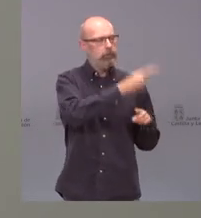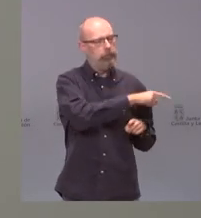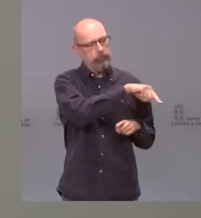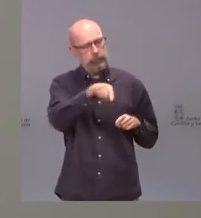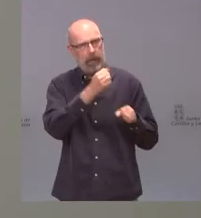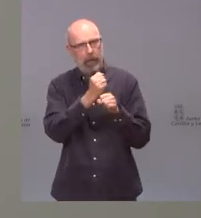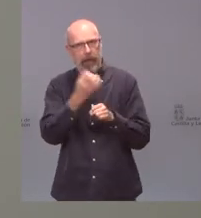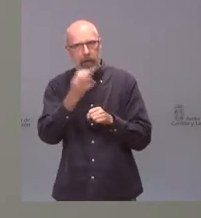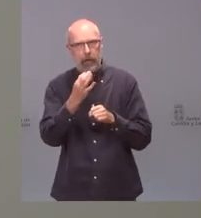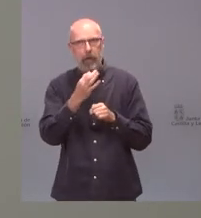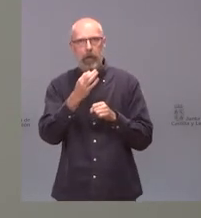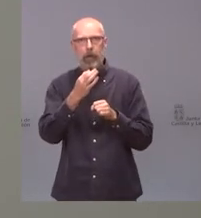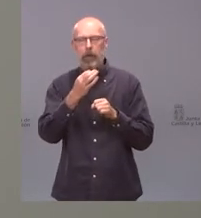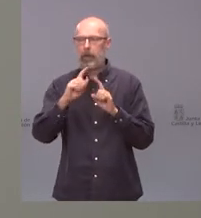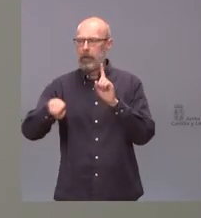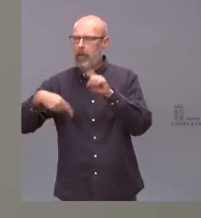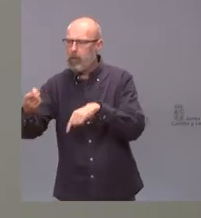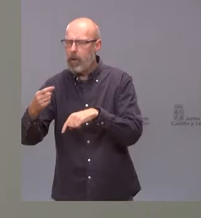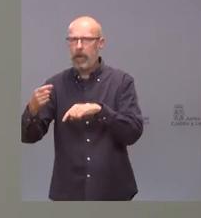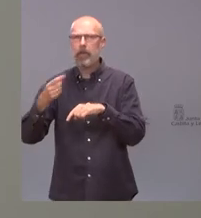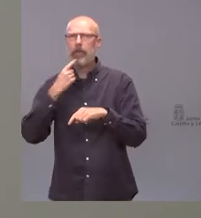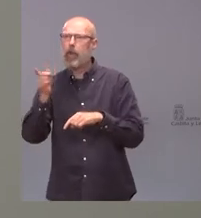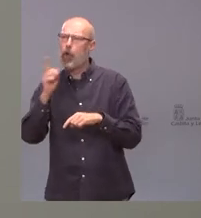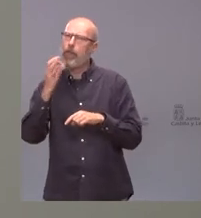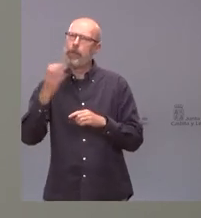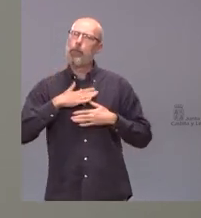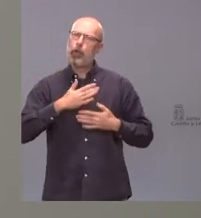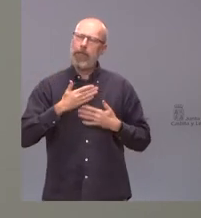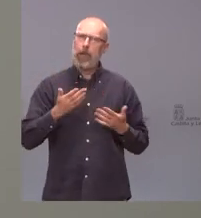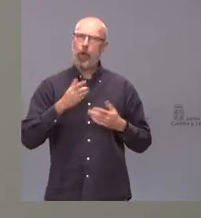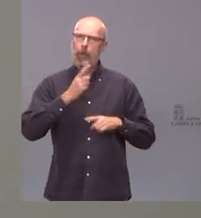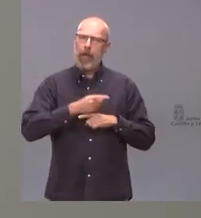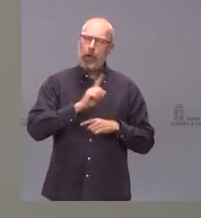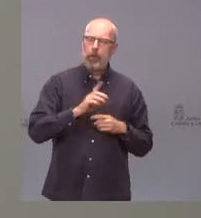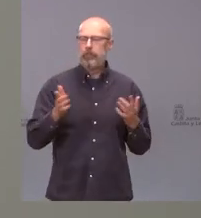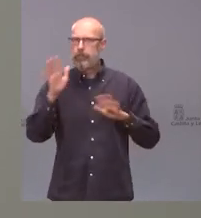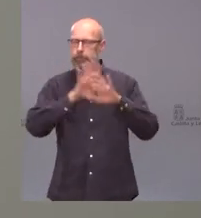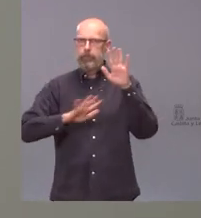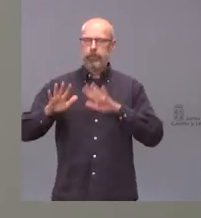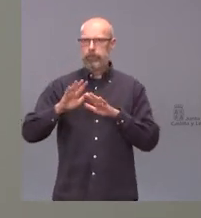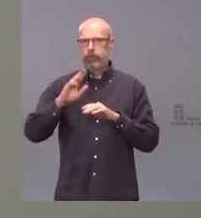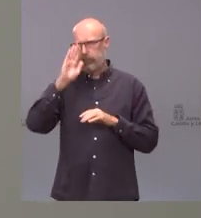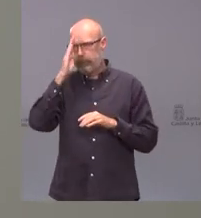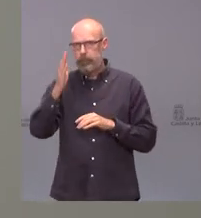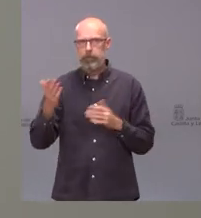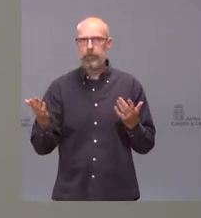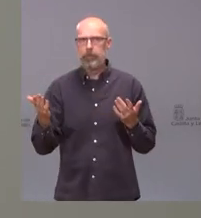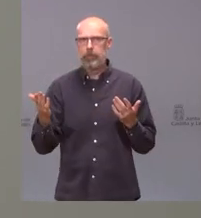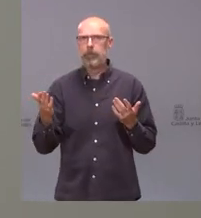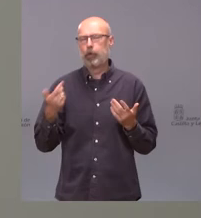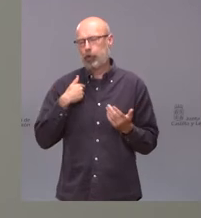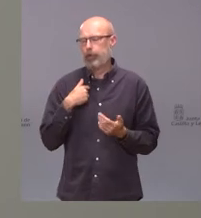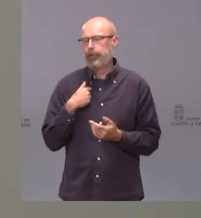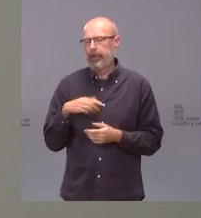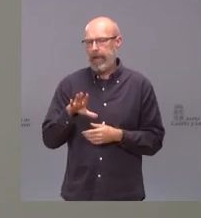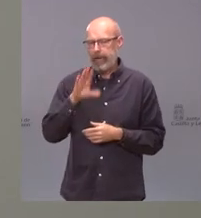decían que no que tenían que ser voluntaria entonces nosotros entendemos que se han dado